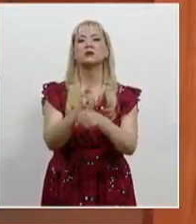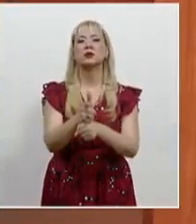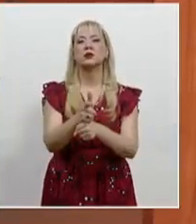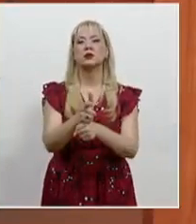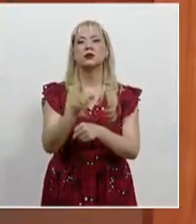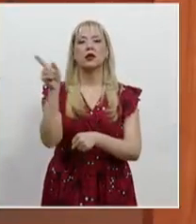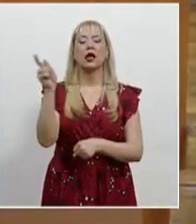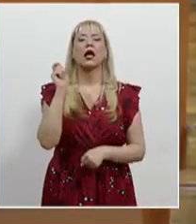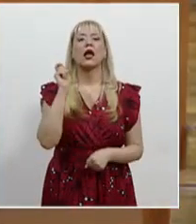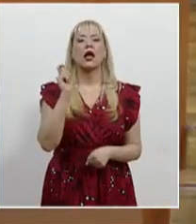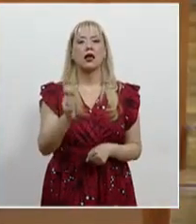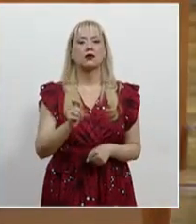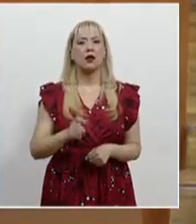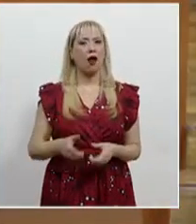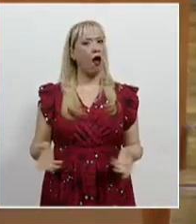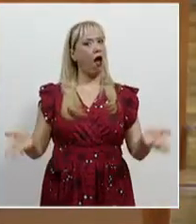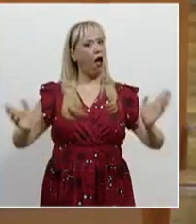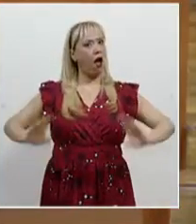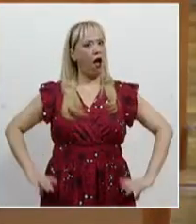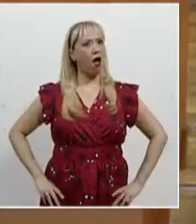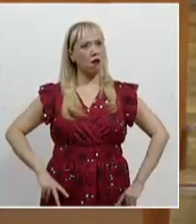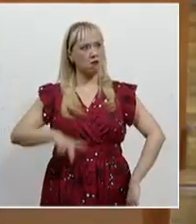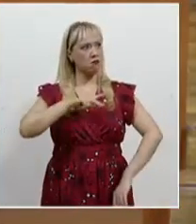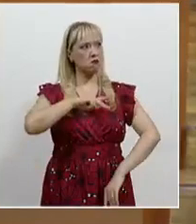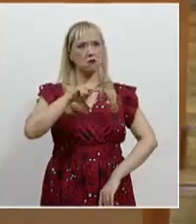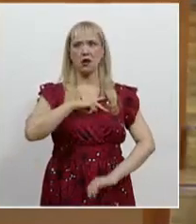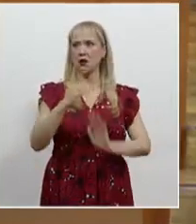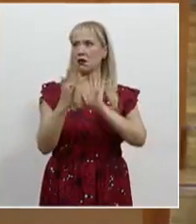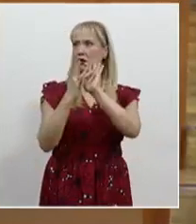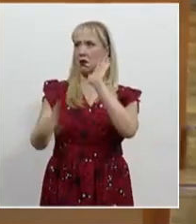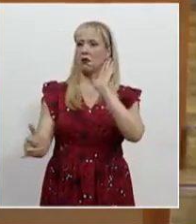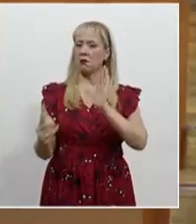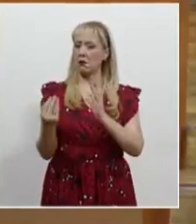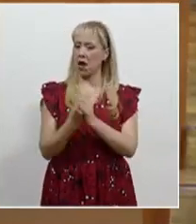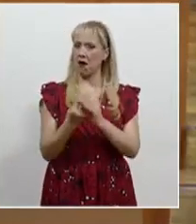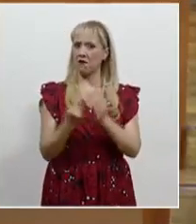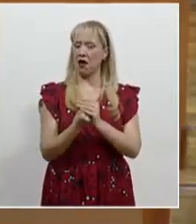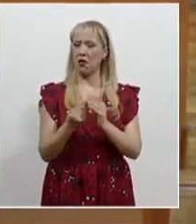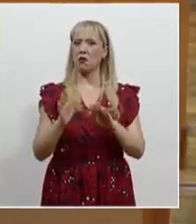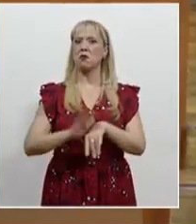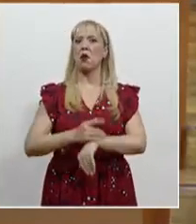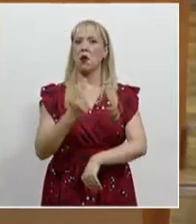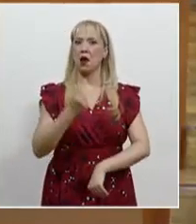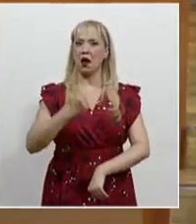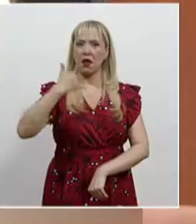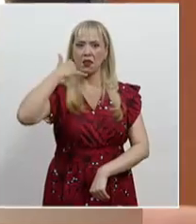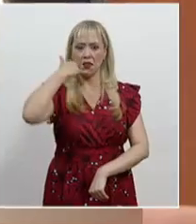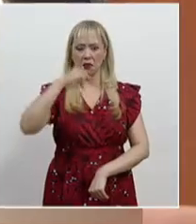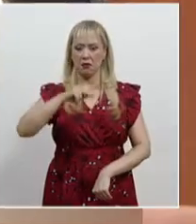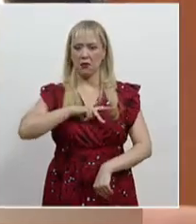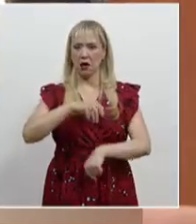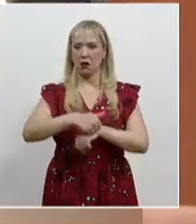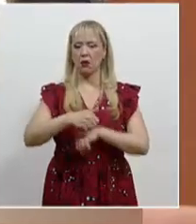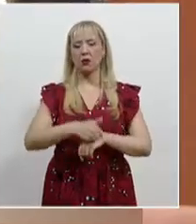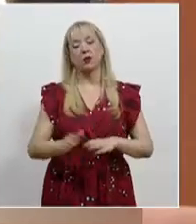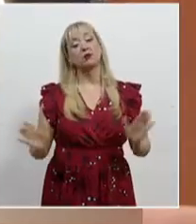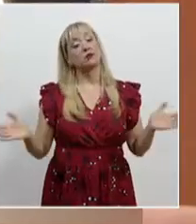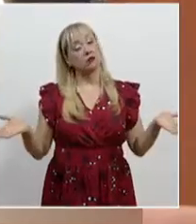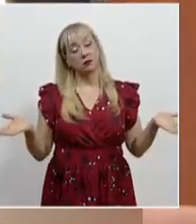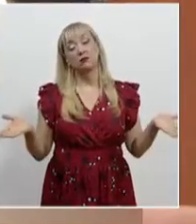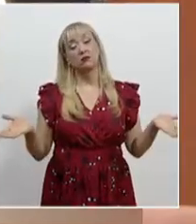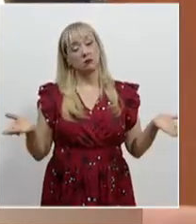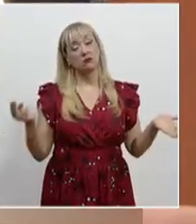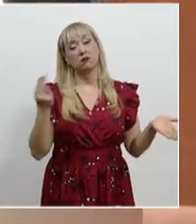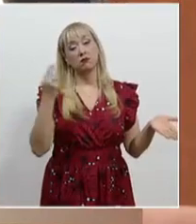señalaba que eran pruebas ilícitas provenientes de comunicaciones privadas. Asimismo, estimaron que fue correcto que se ampliara la